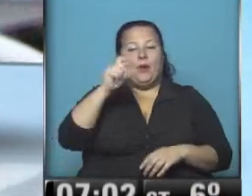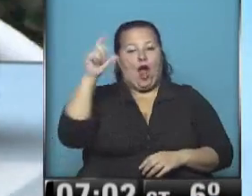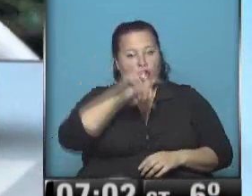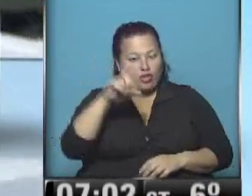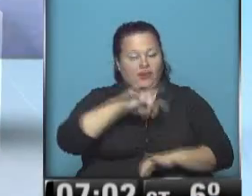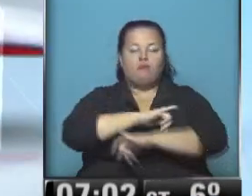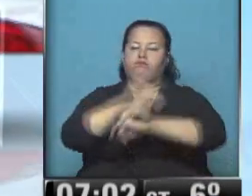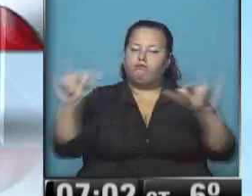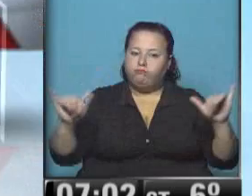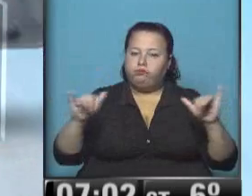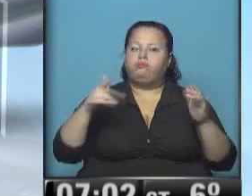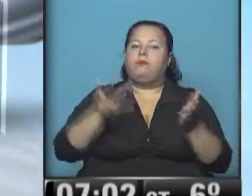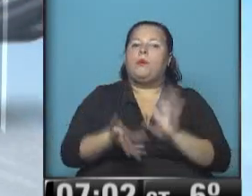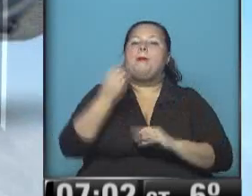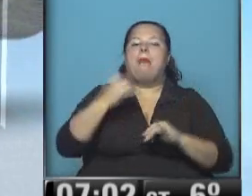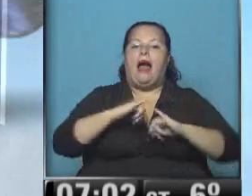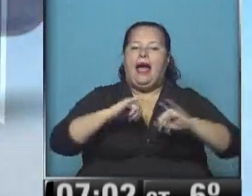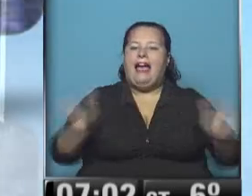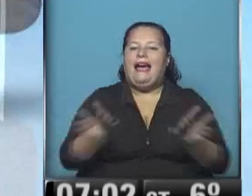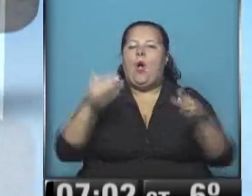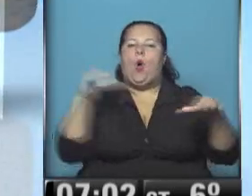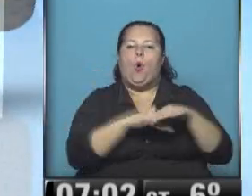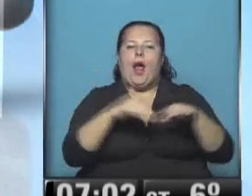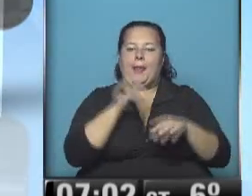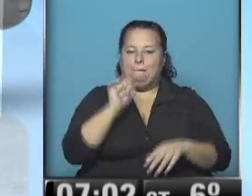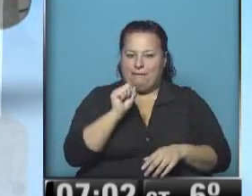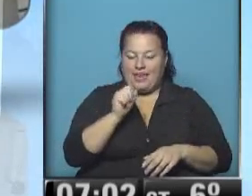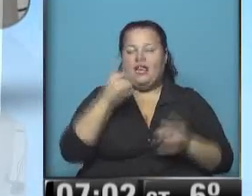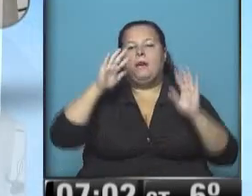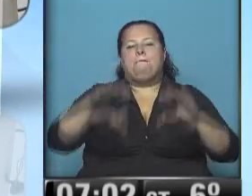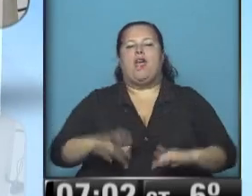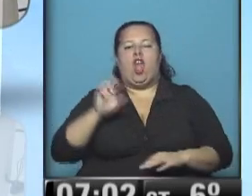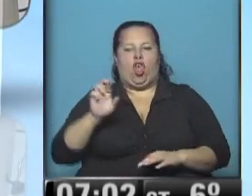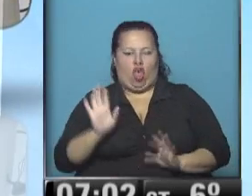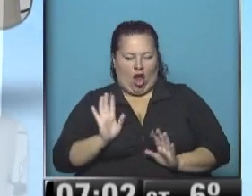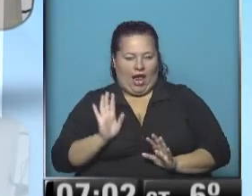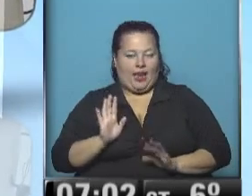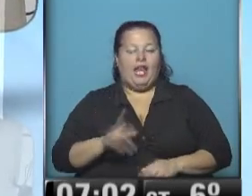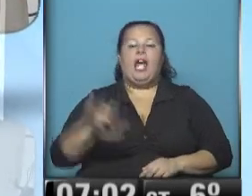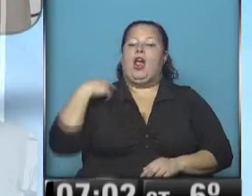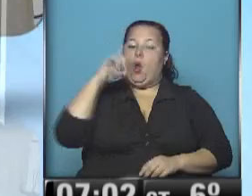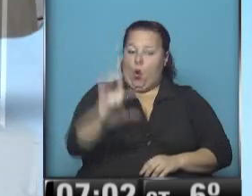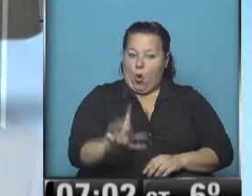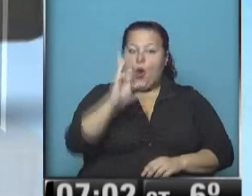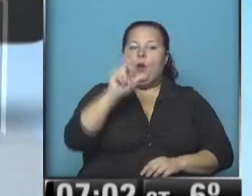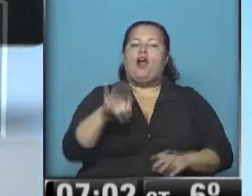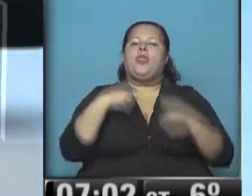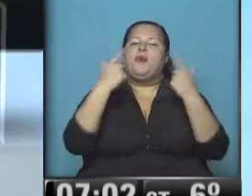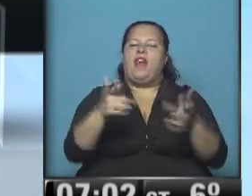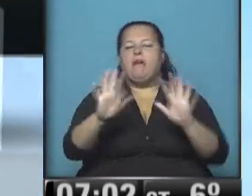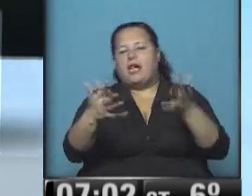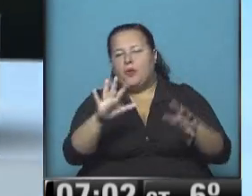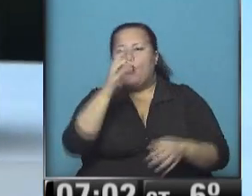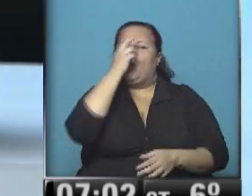Central anunció la medida destinada a fomentar el ahorro en pesos y desalentar la compra de dólares. Desde el lunes, los bancos deberán ofrecer por lo